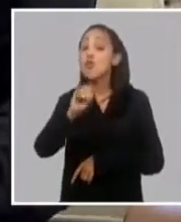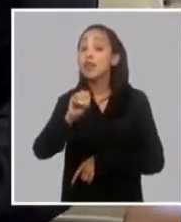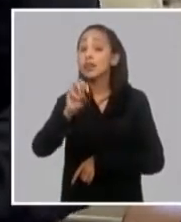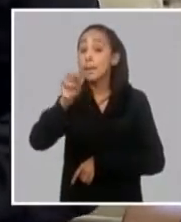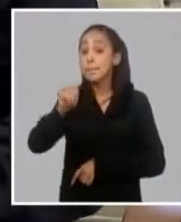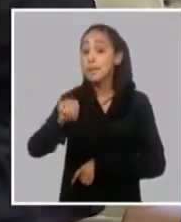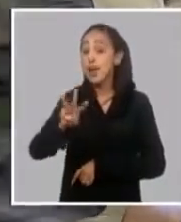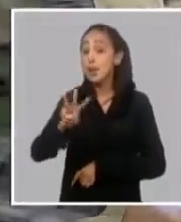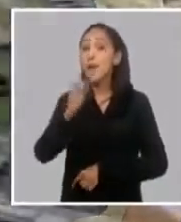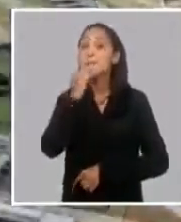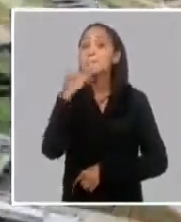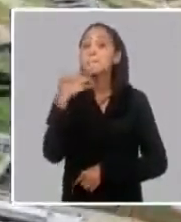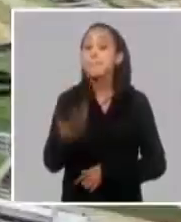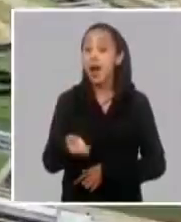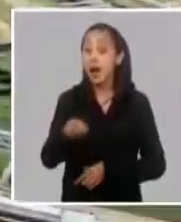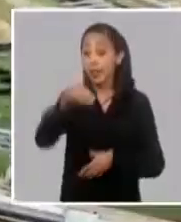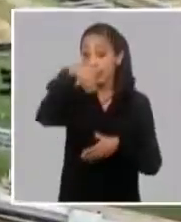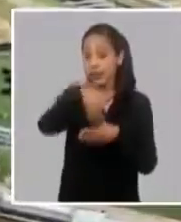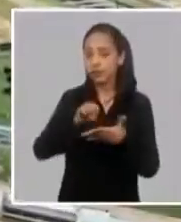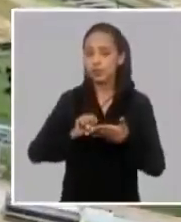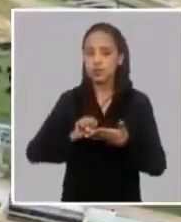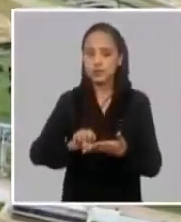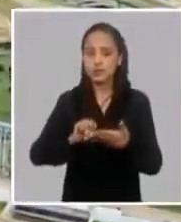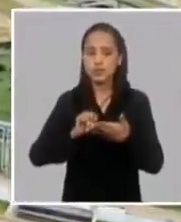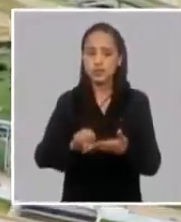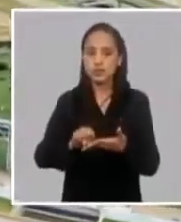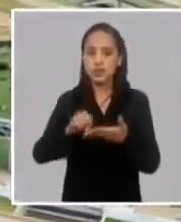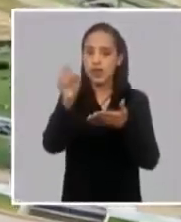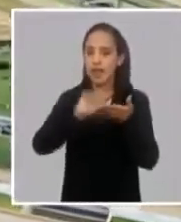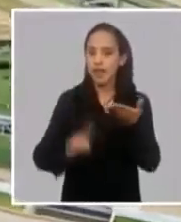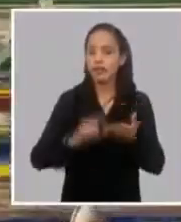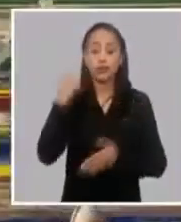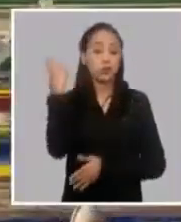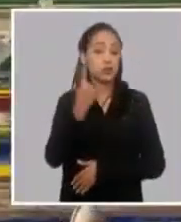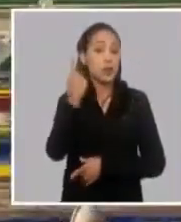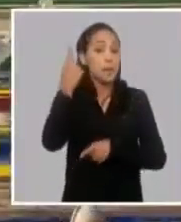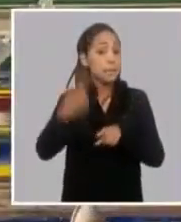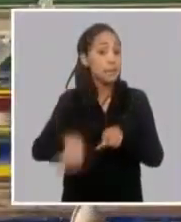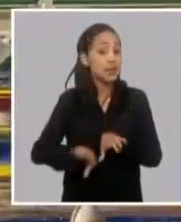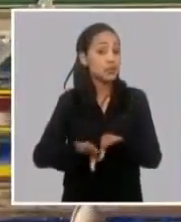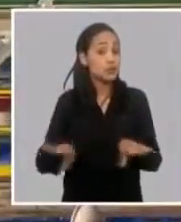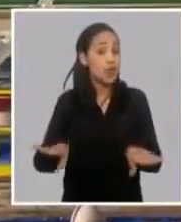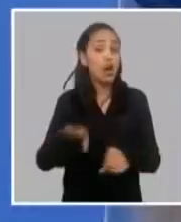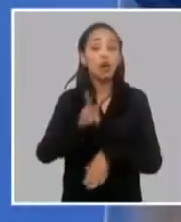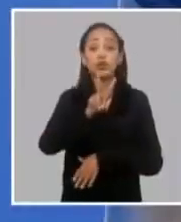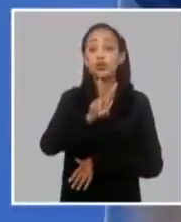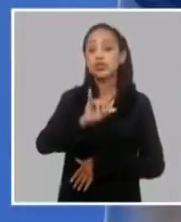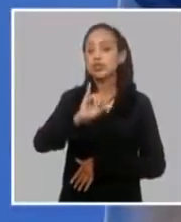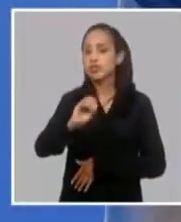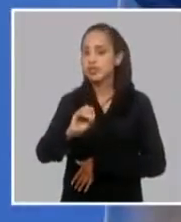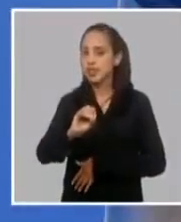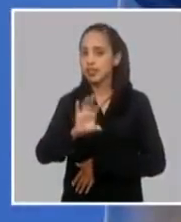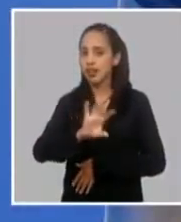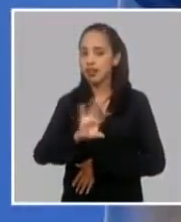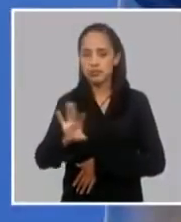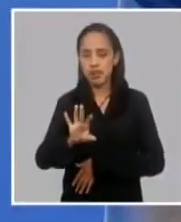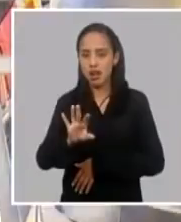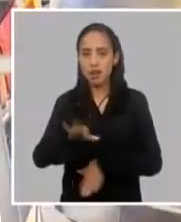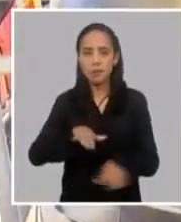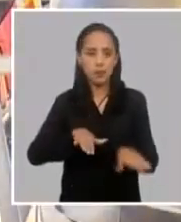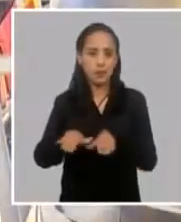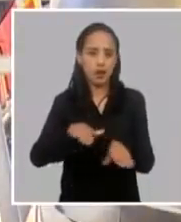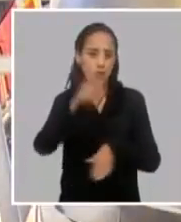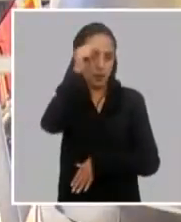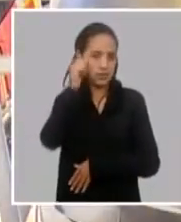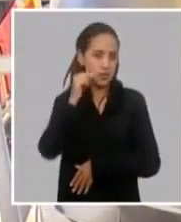al servicio del Sistema Energético Nacional, pero ya deben estar los 260 MW disponibles a fin de semana.